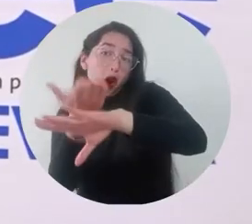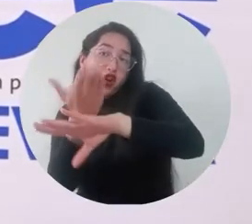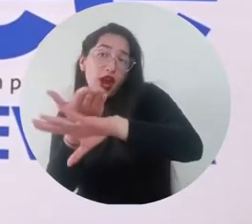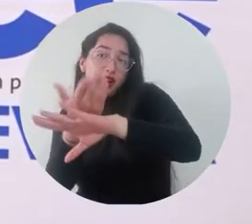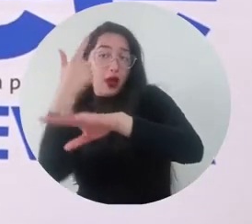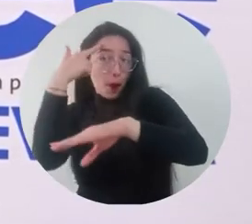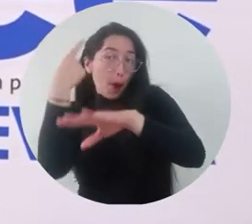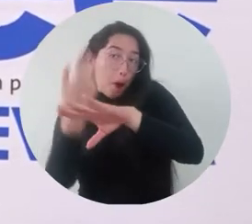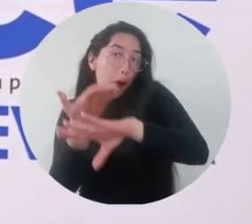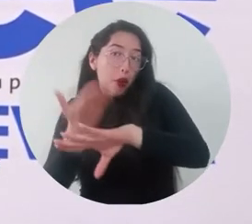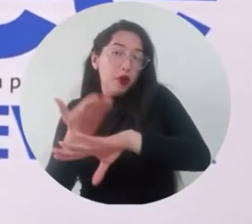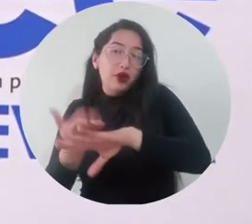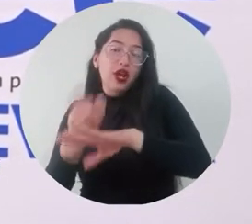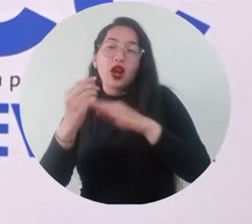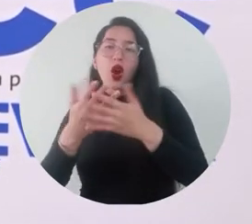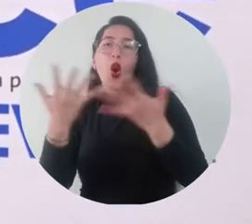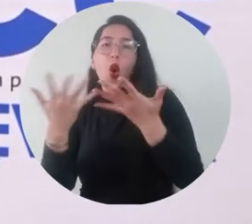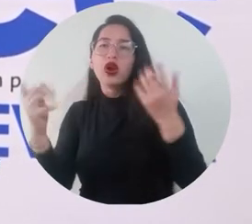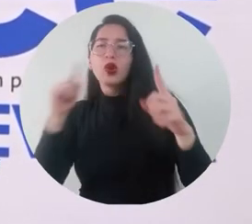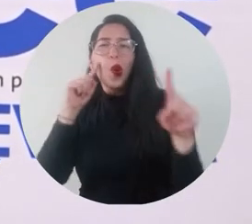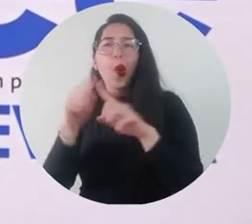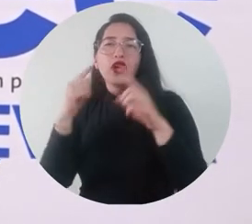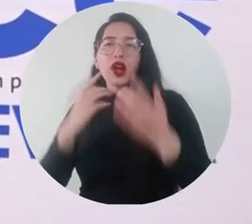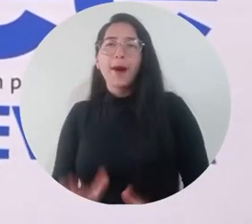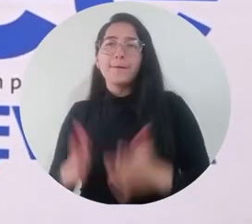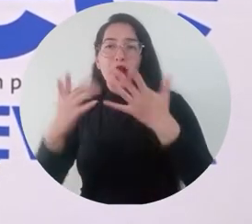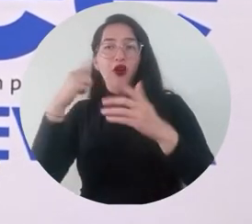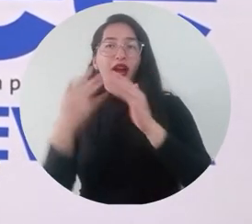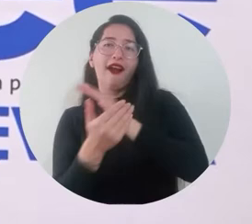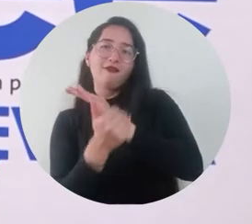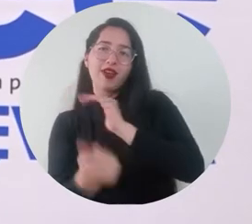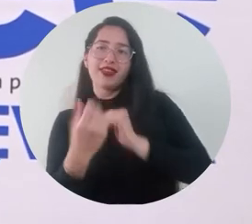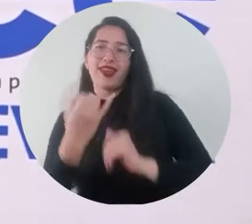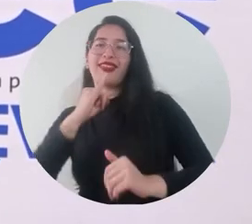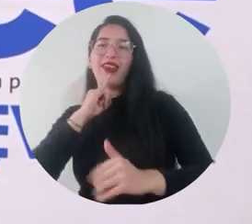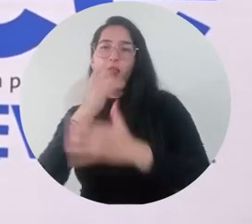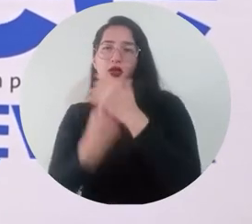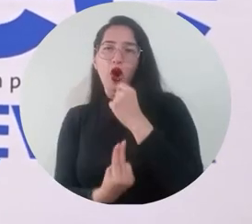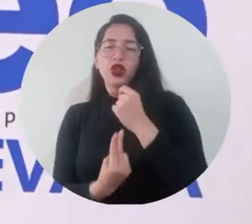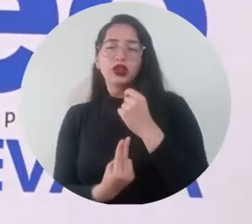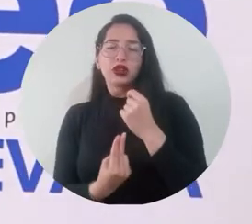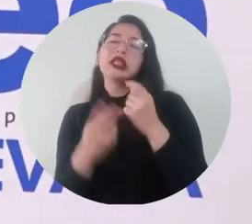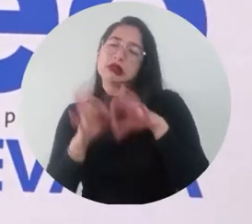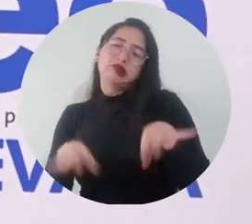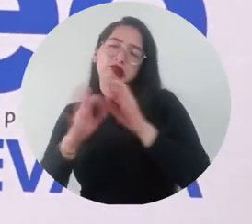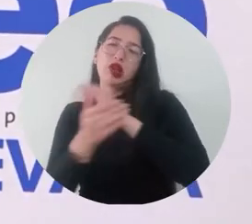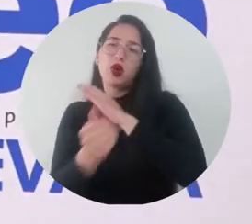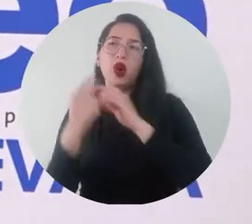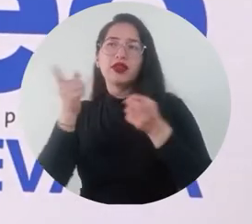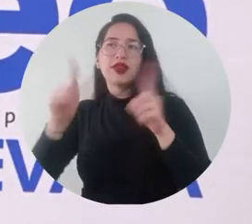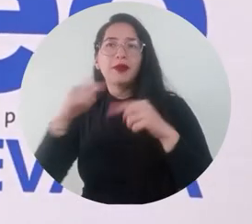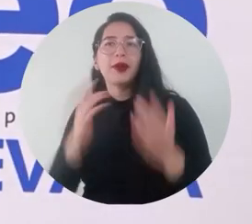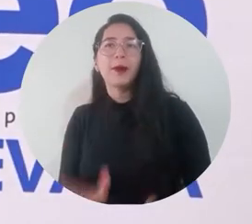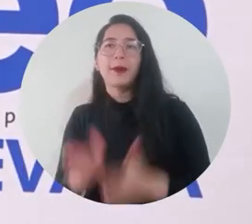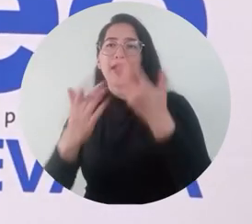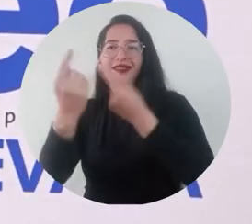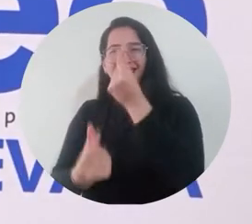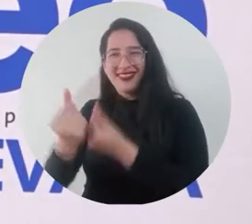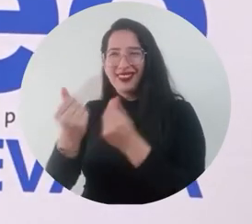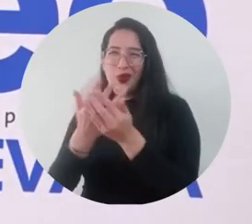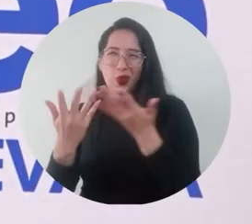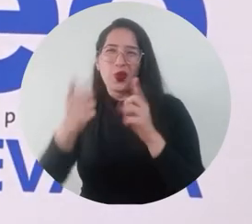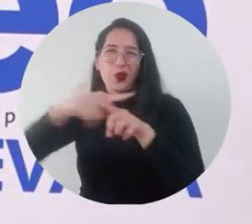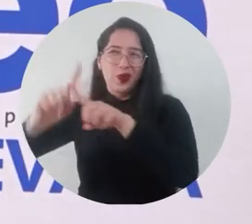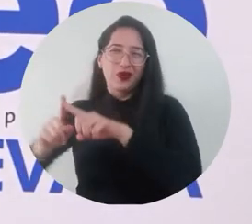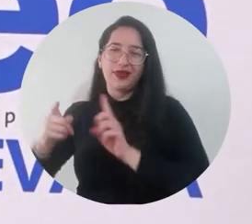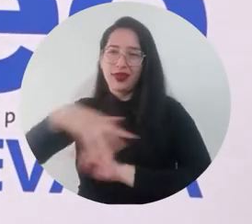iniciativas que favorezcan también la economía, la innovación aquí en Santa Marta Esta reunión tiene una característica muy particular y